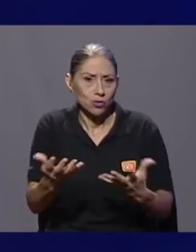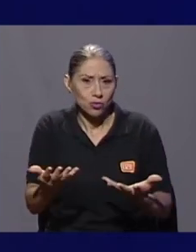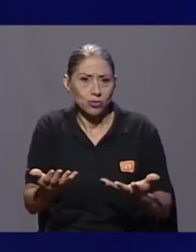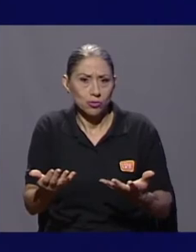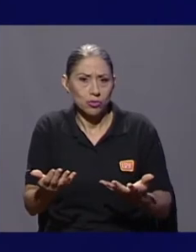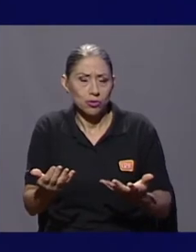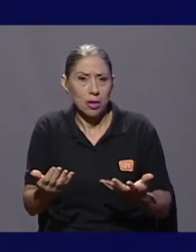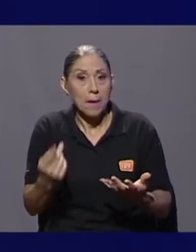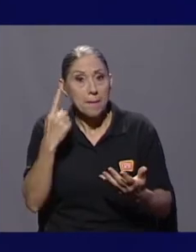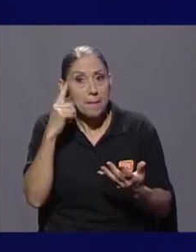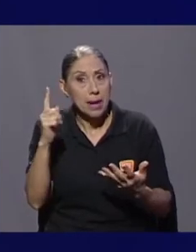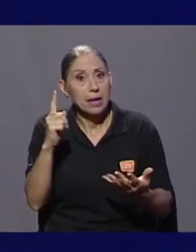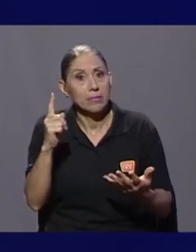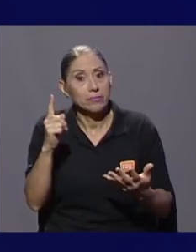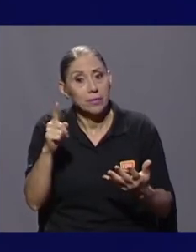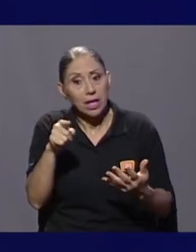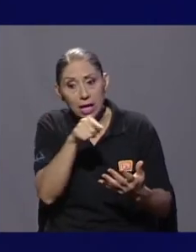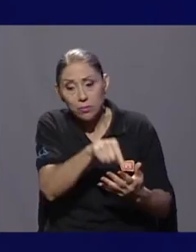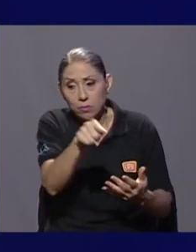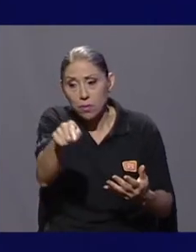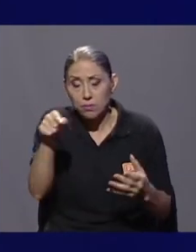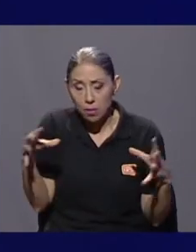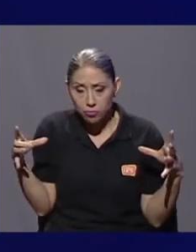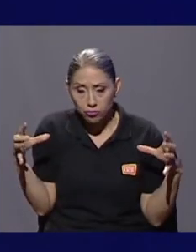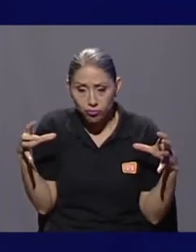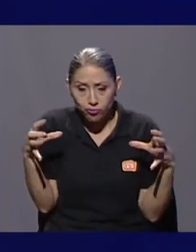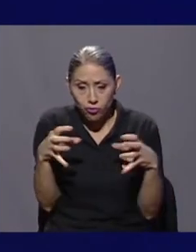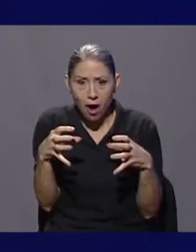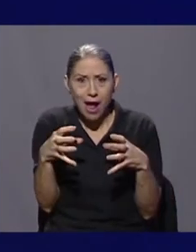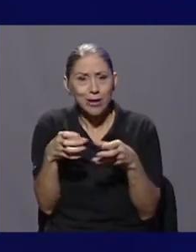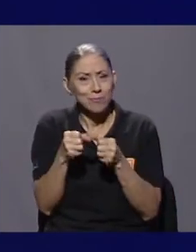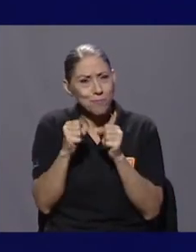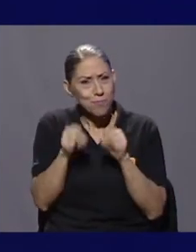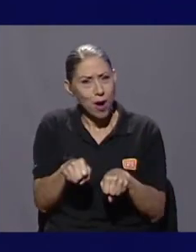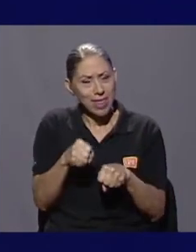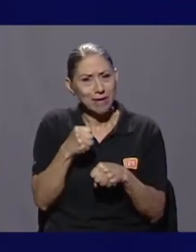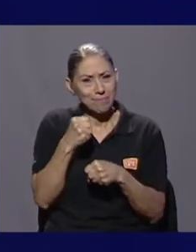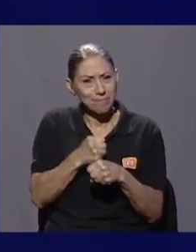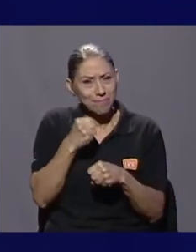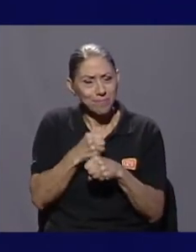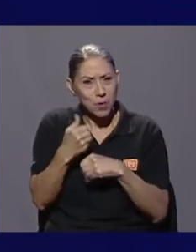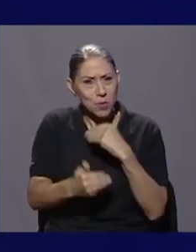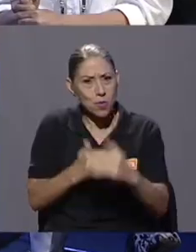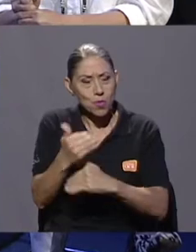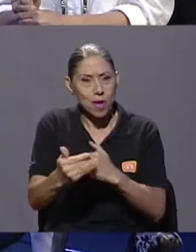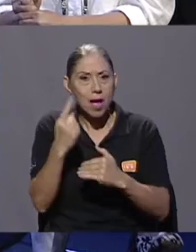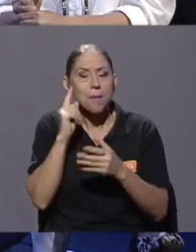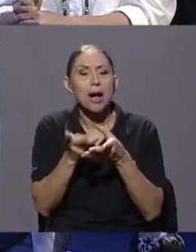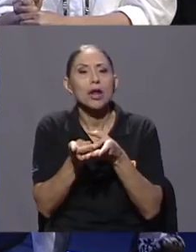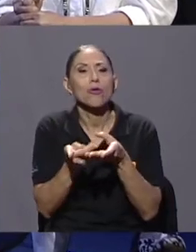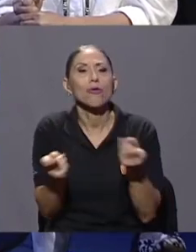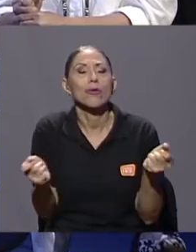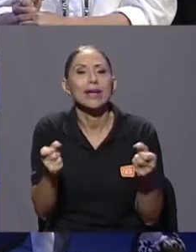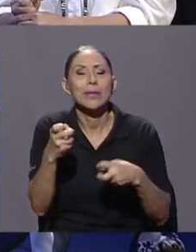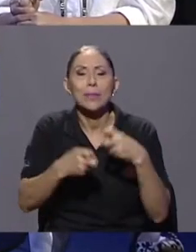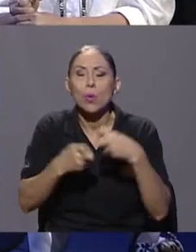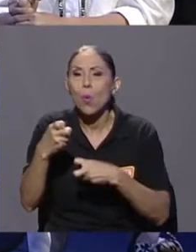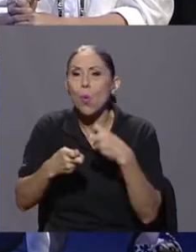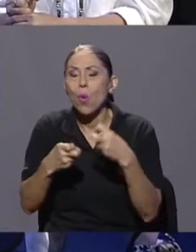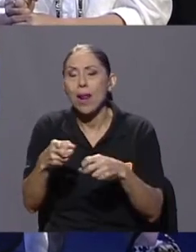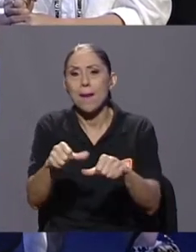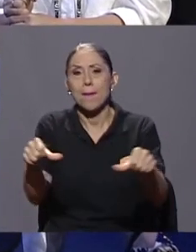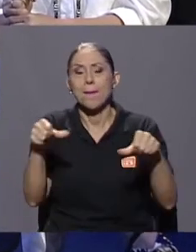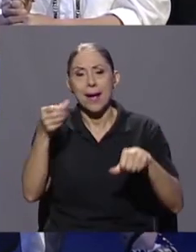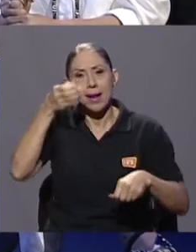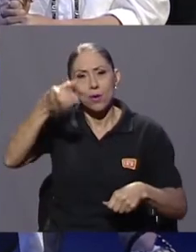un gran esfuerzo colectivo para sacar esta crisis en la que estamos actualmente a todo el sector? ¿Qué podríamos